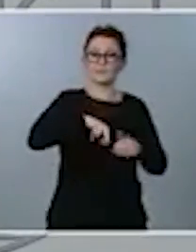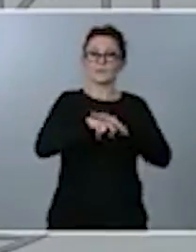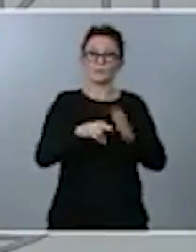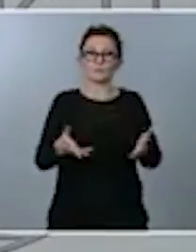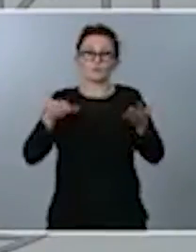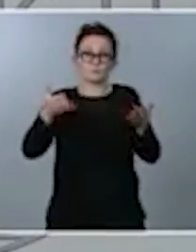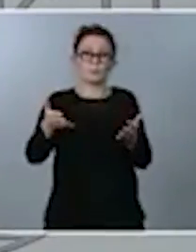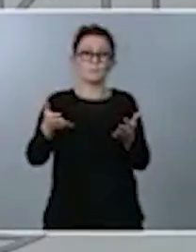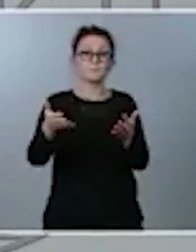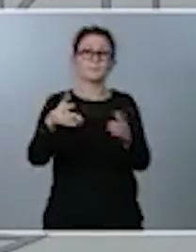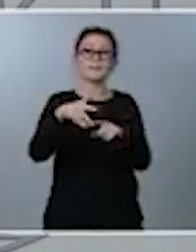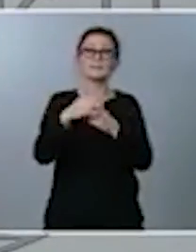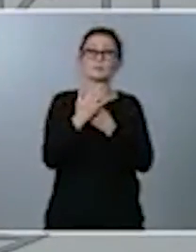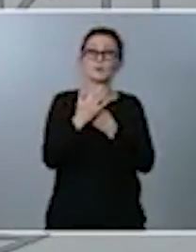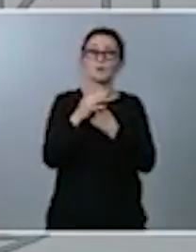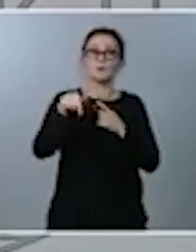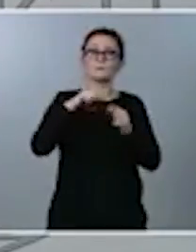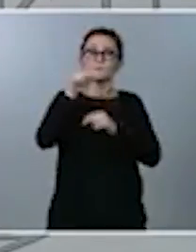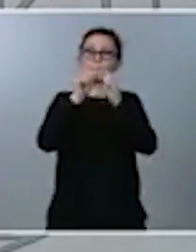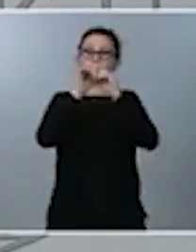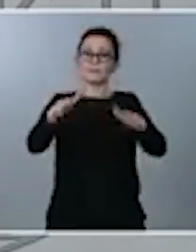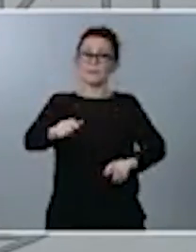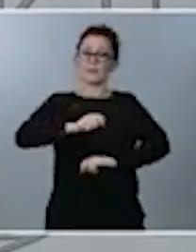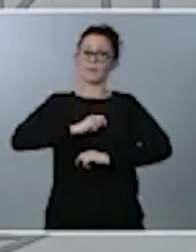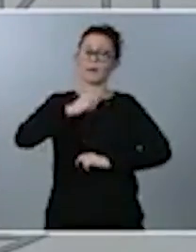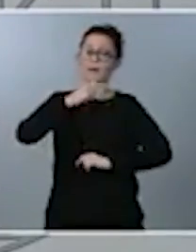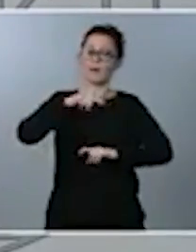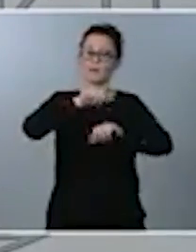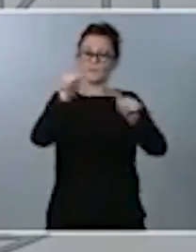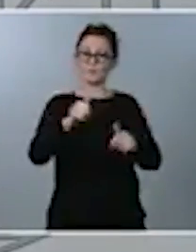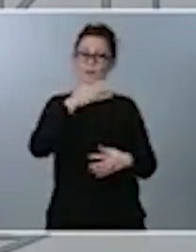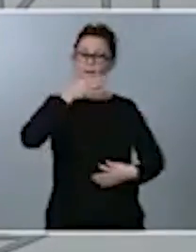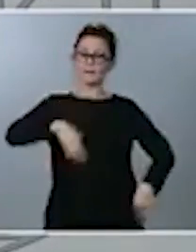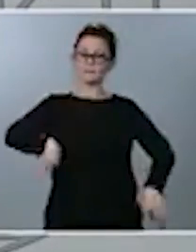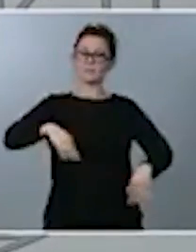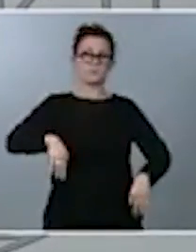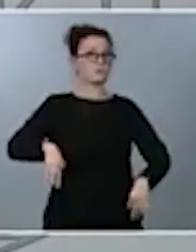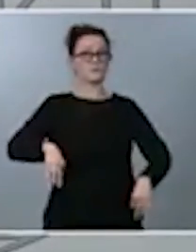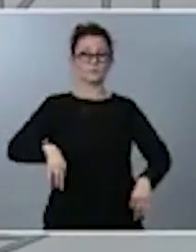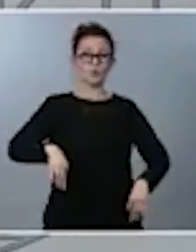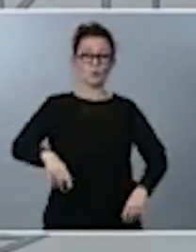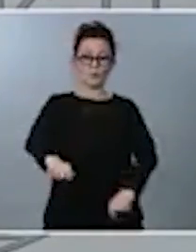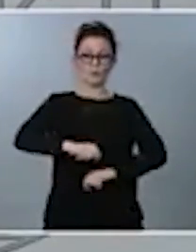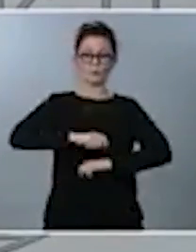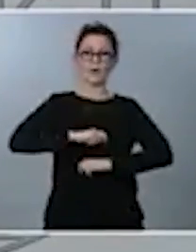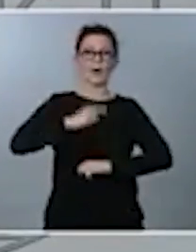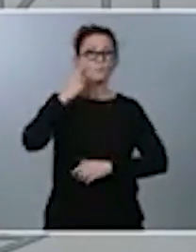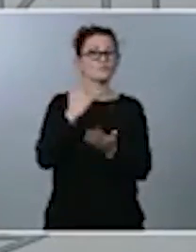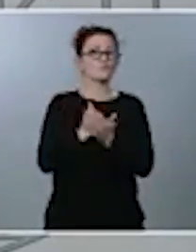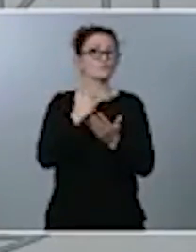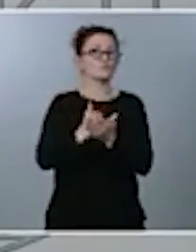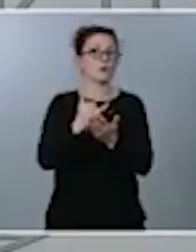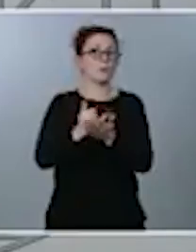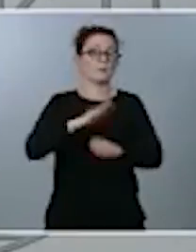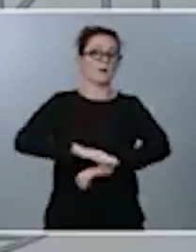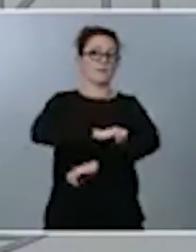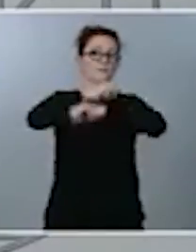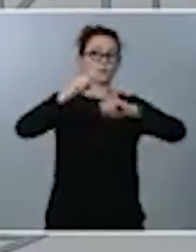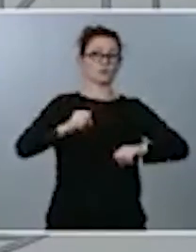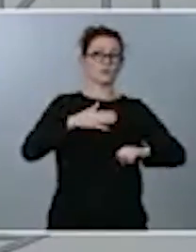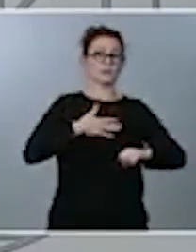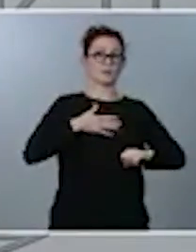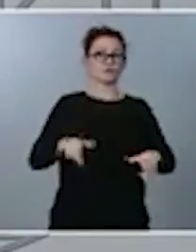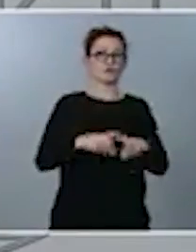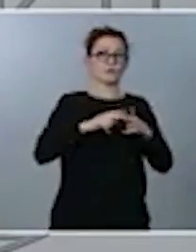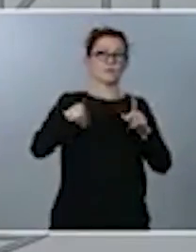Esta pandemia sigue poniendo a prueba la fortaleza de la sociedad española, del sistema económico, pero también del sistema de protección